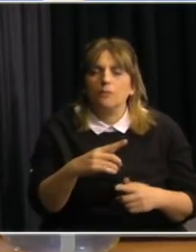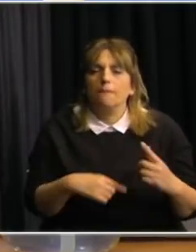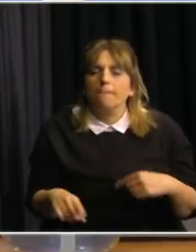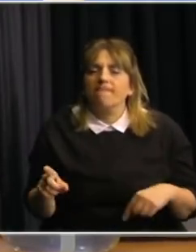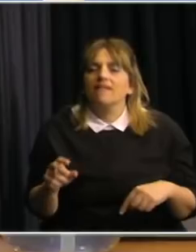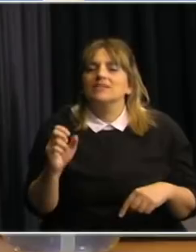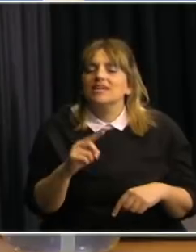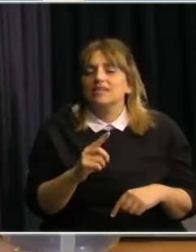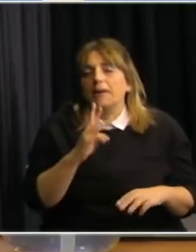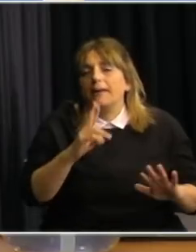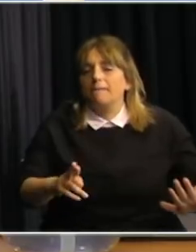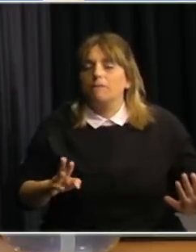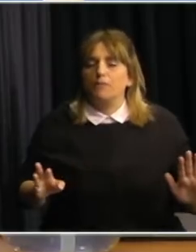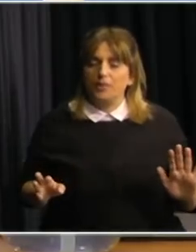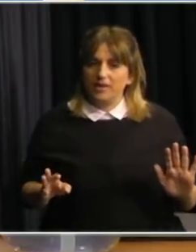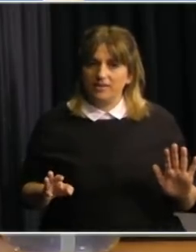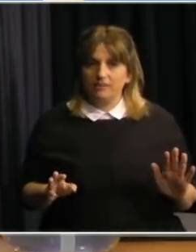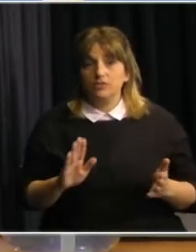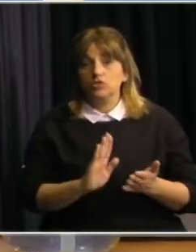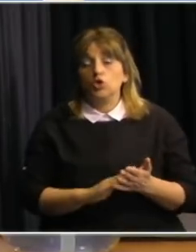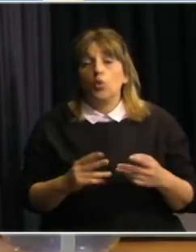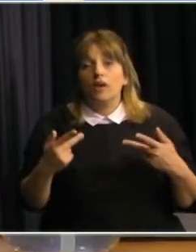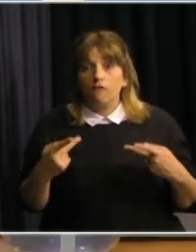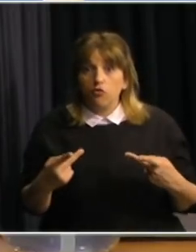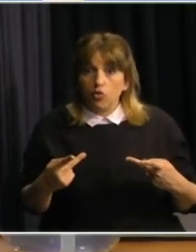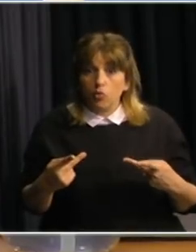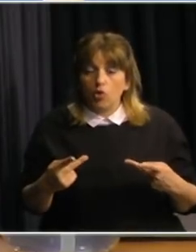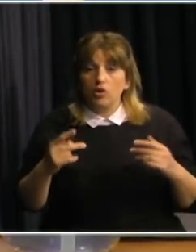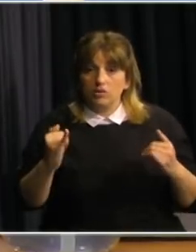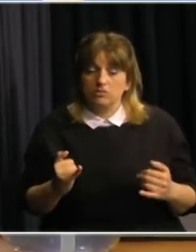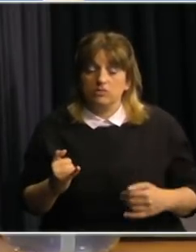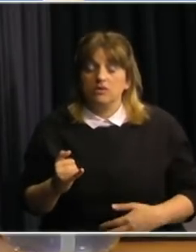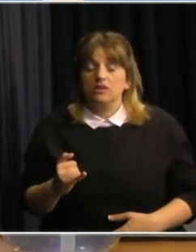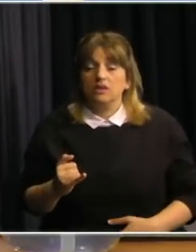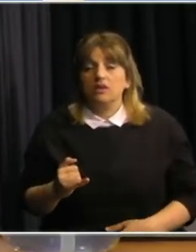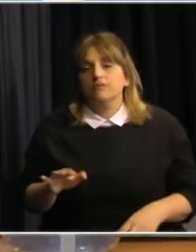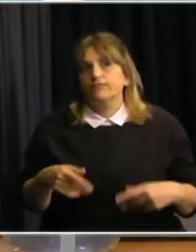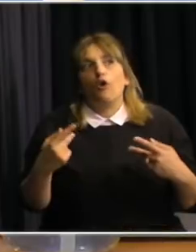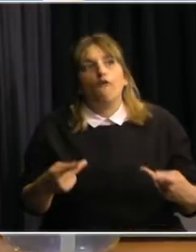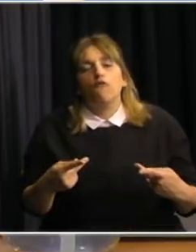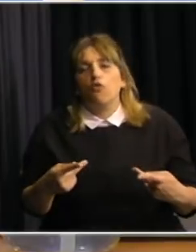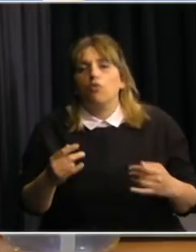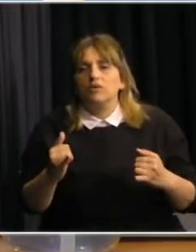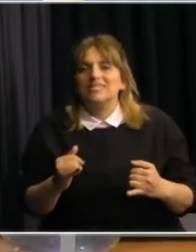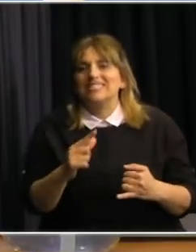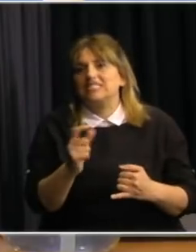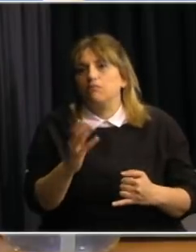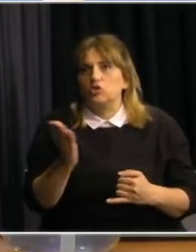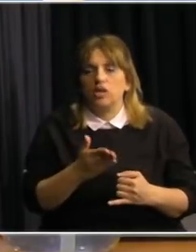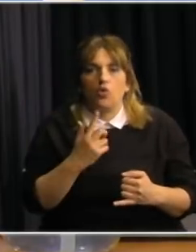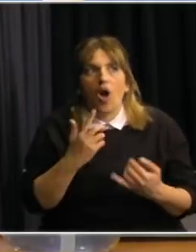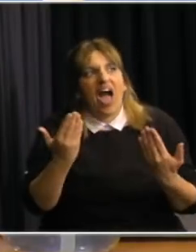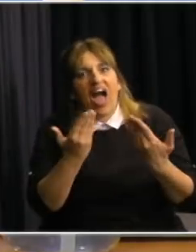esa es la respuesta en cuanto al fútbol que es espacios 100% abiertos